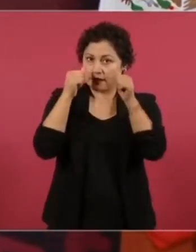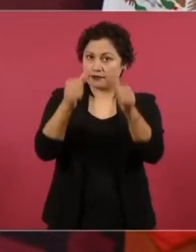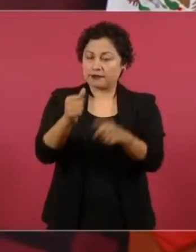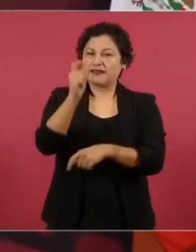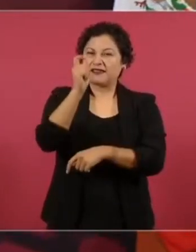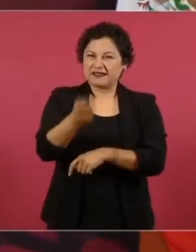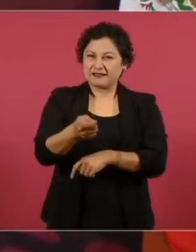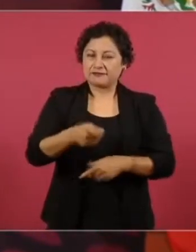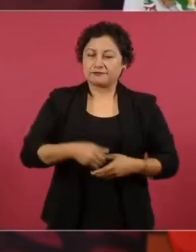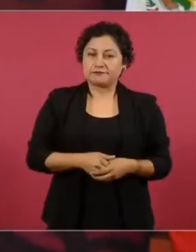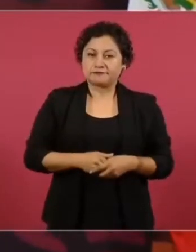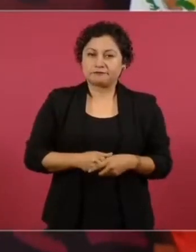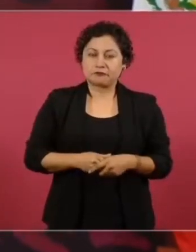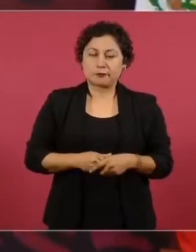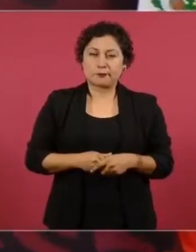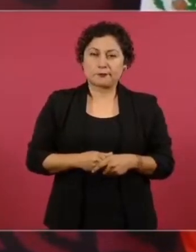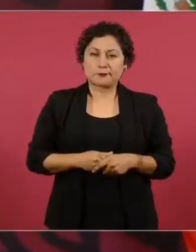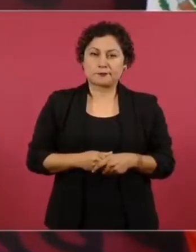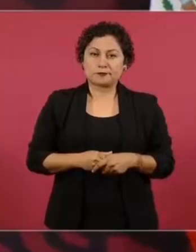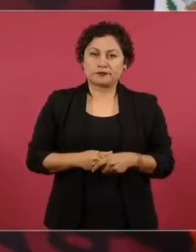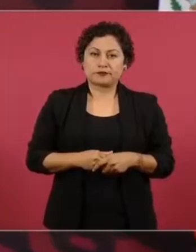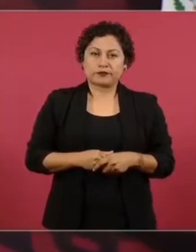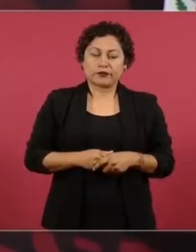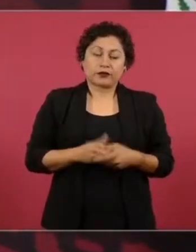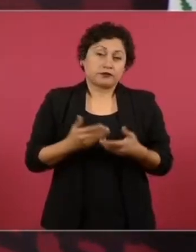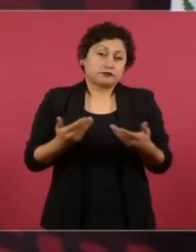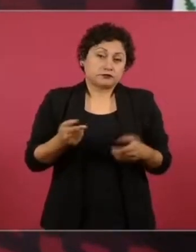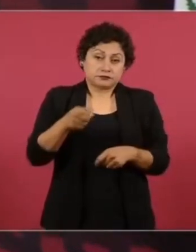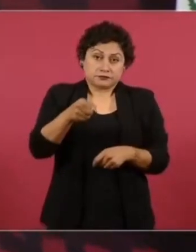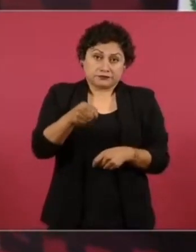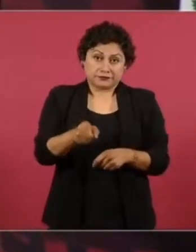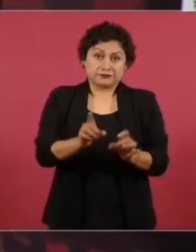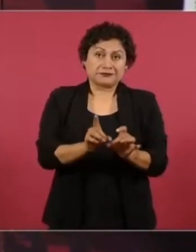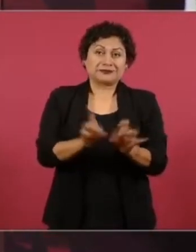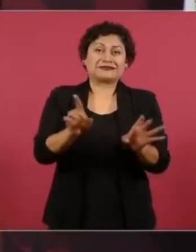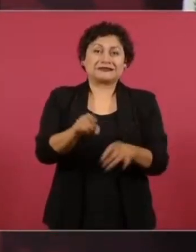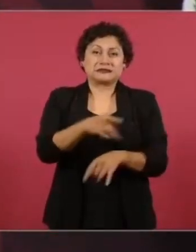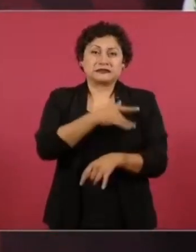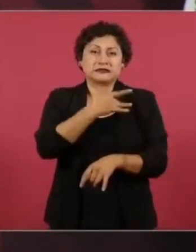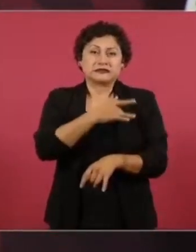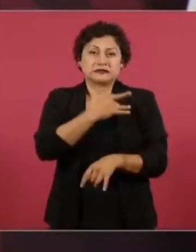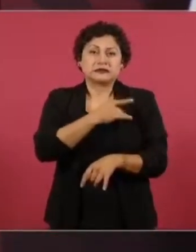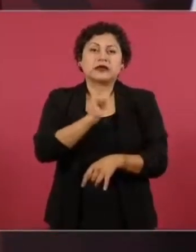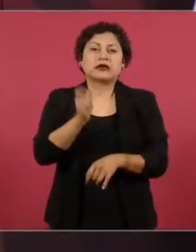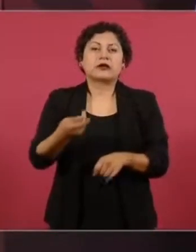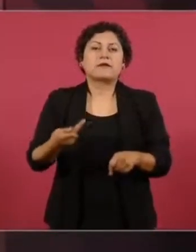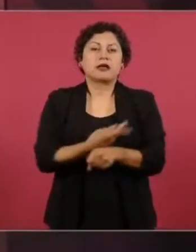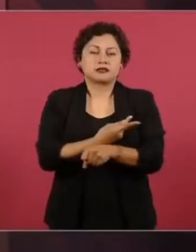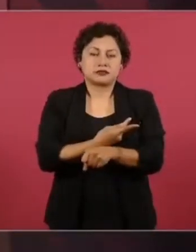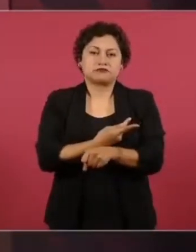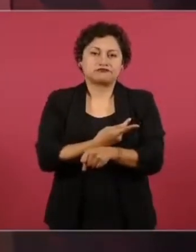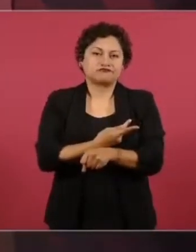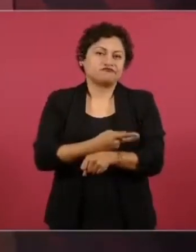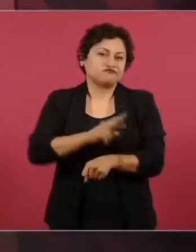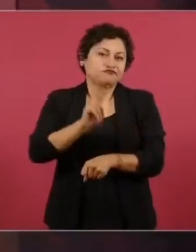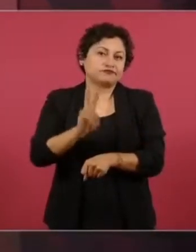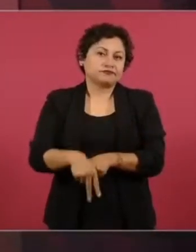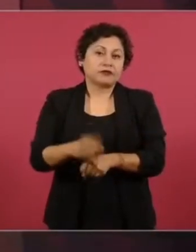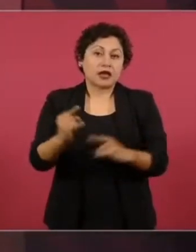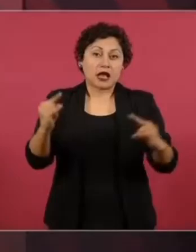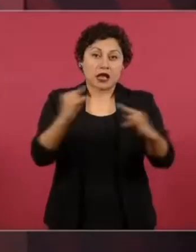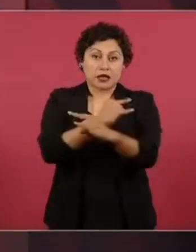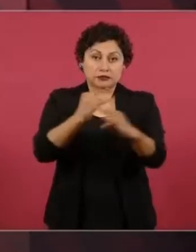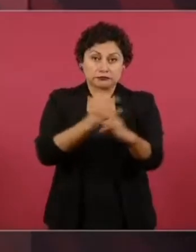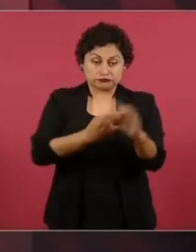se ocasionan cuando se construye la autopista